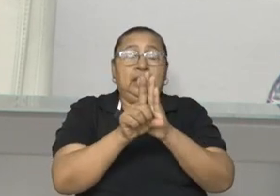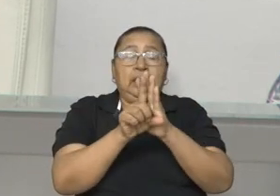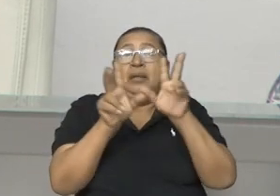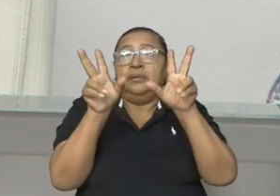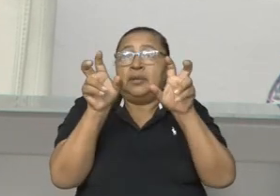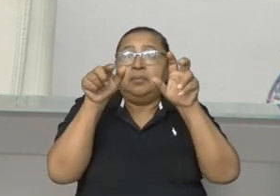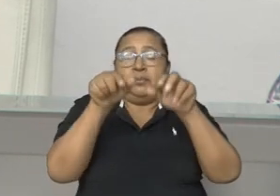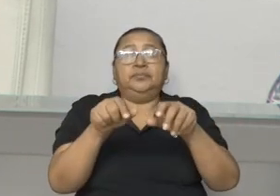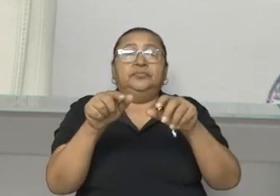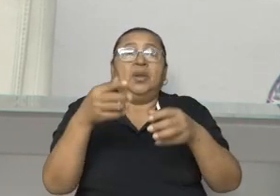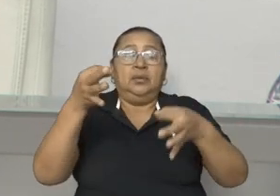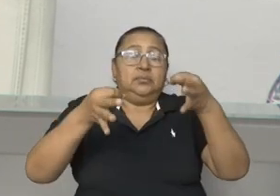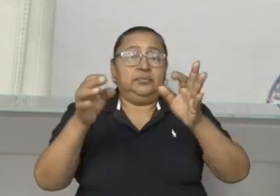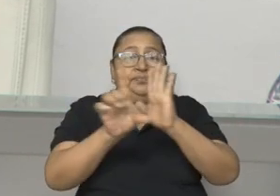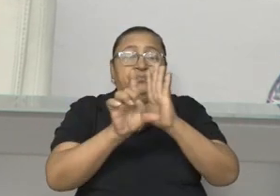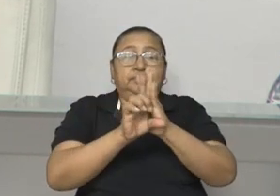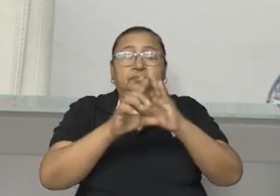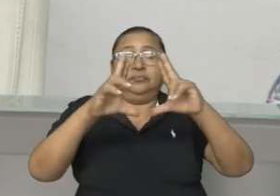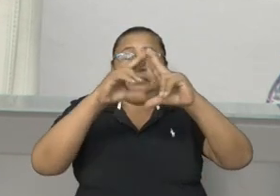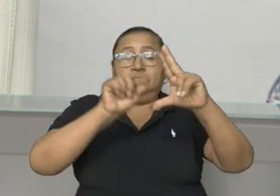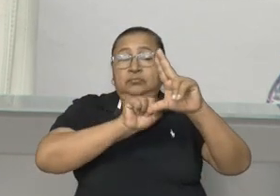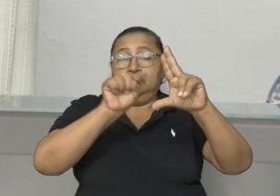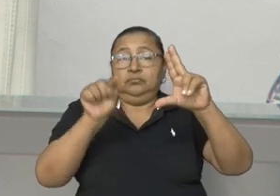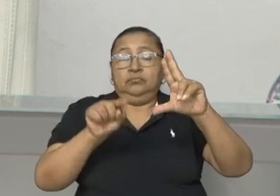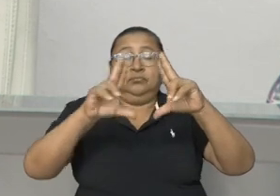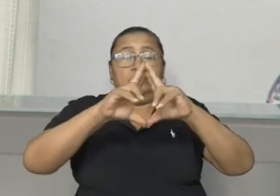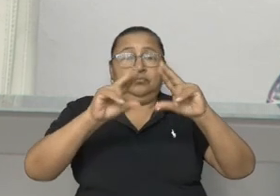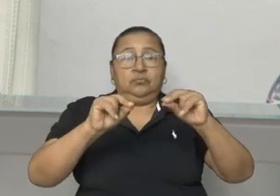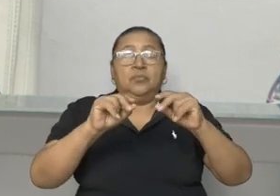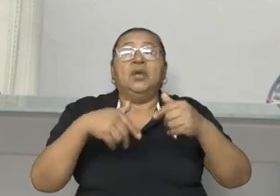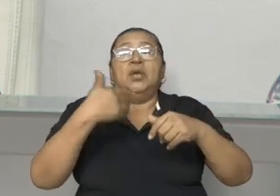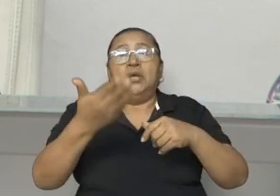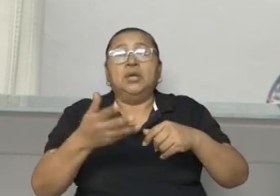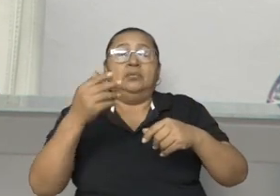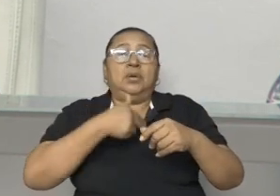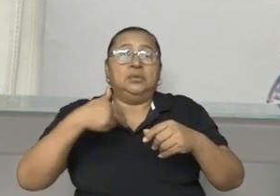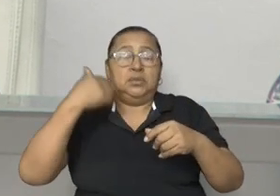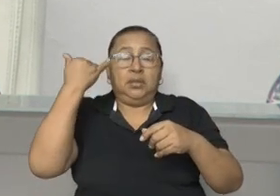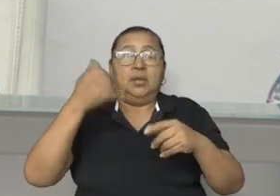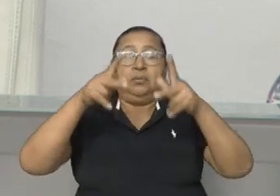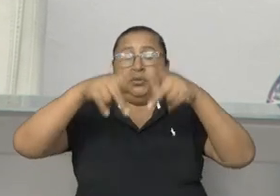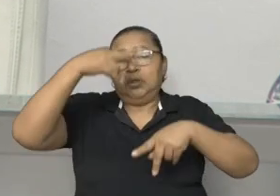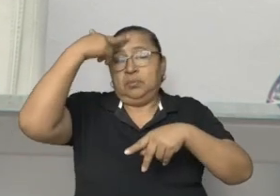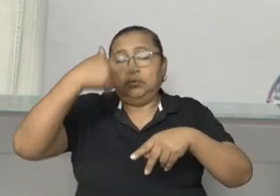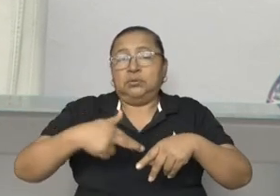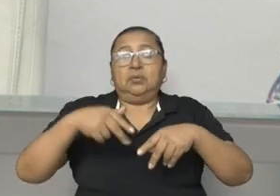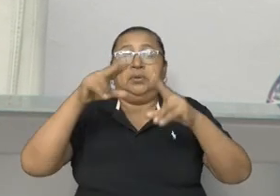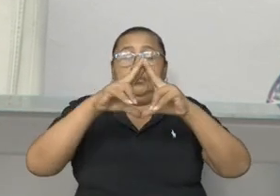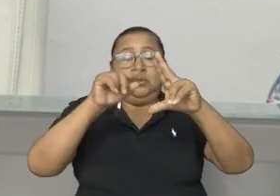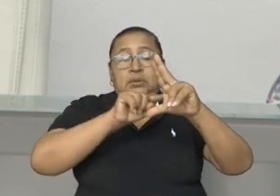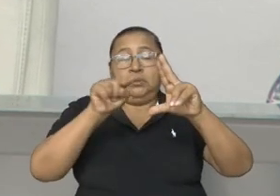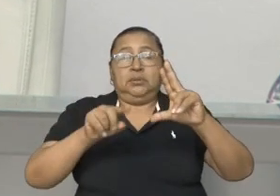jurídico del Gran Canal Interoceánico de Nicaragua y de creación de la autoridad del Gran Canal